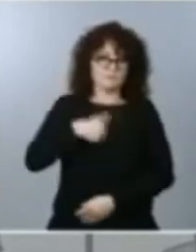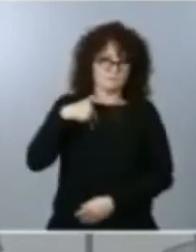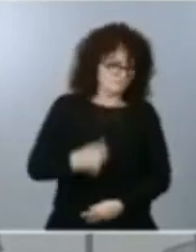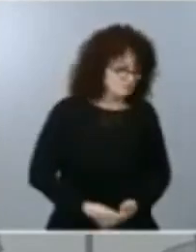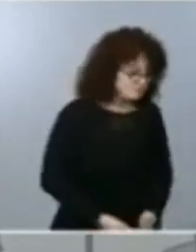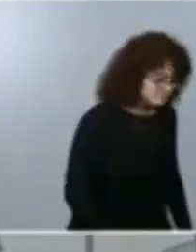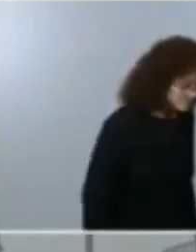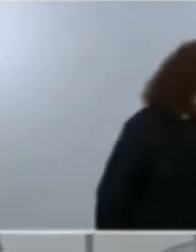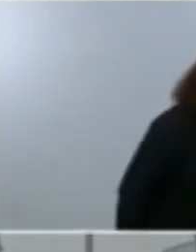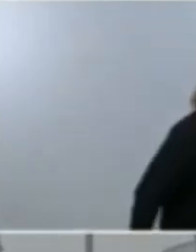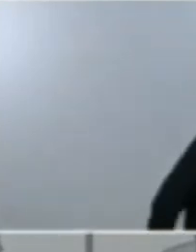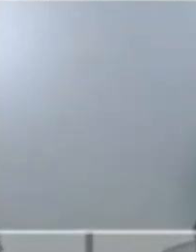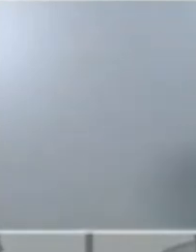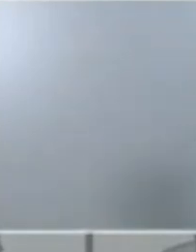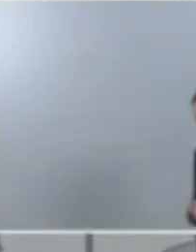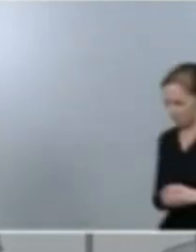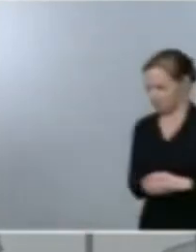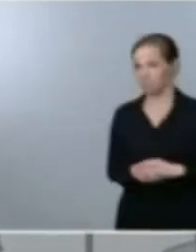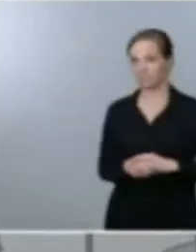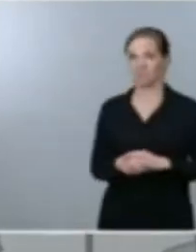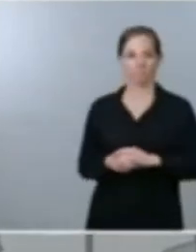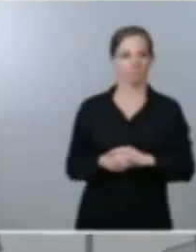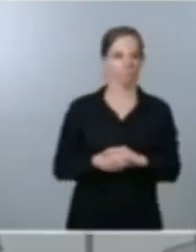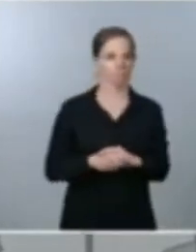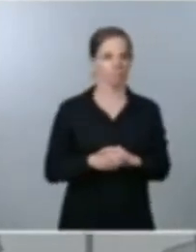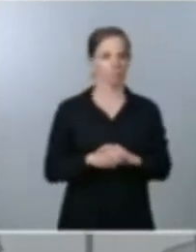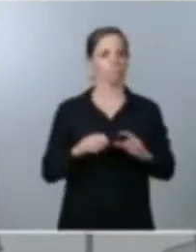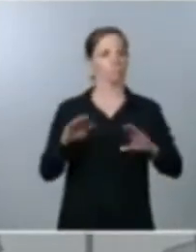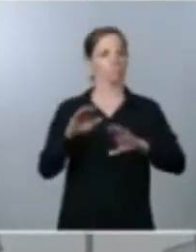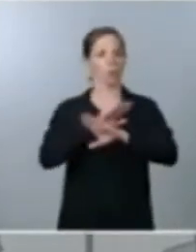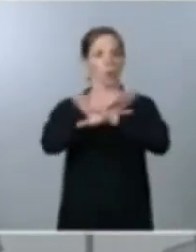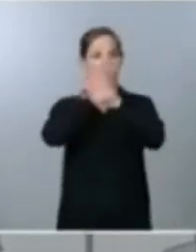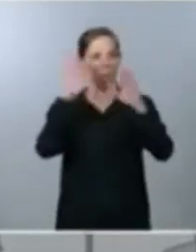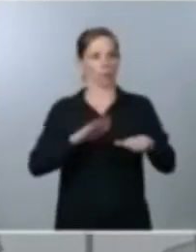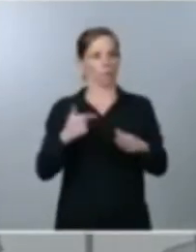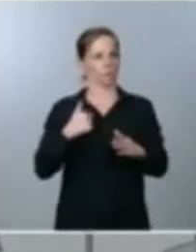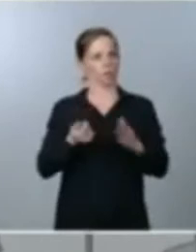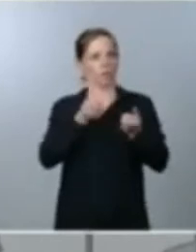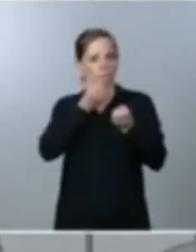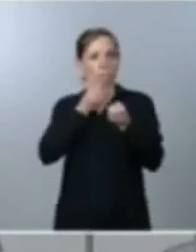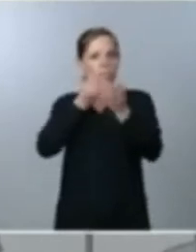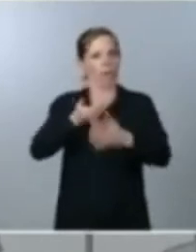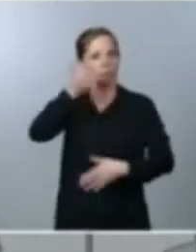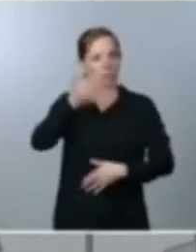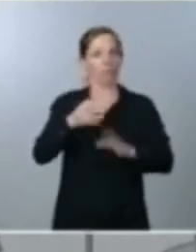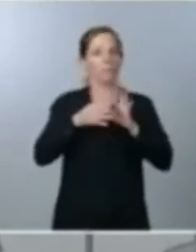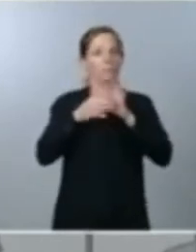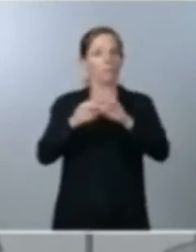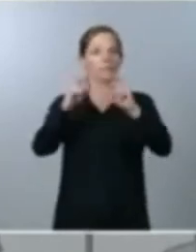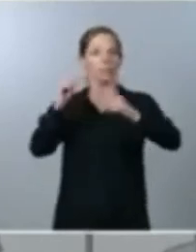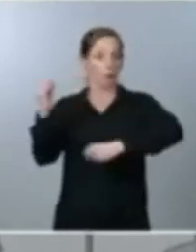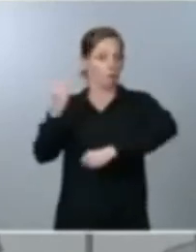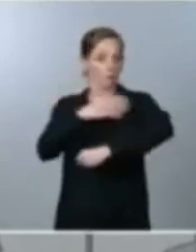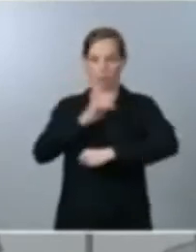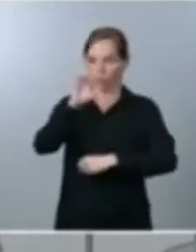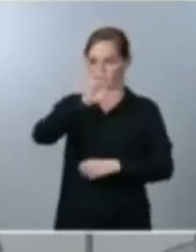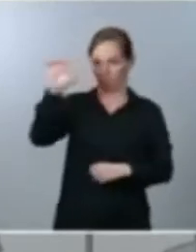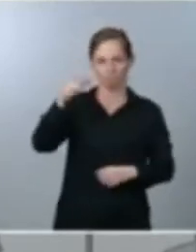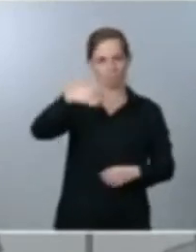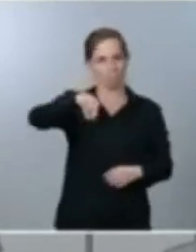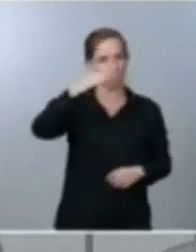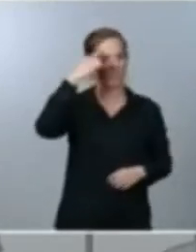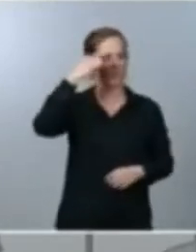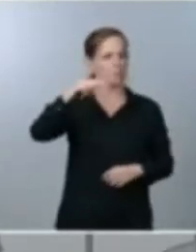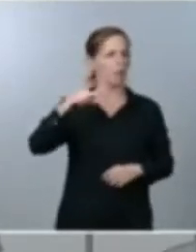con una reflexión que me parece importante vinculada con los fondos europeos como saben ustedes durante mucho tiempo el mundo